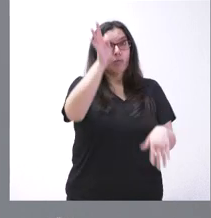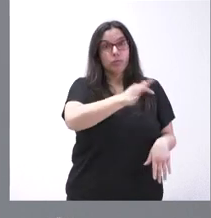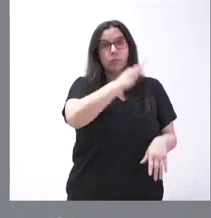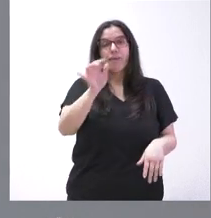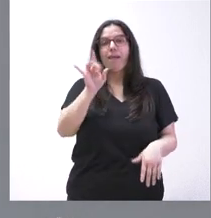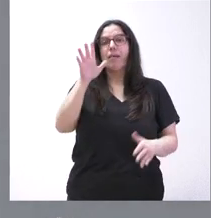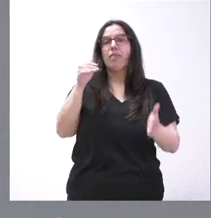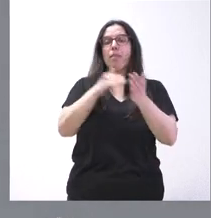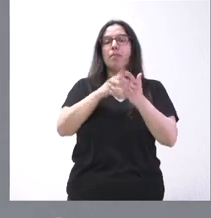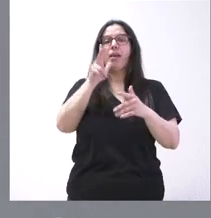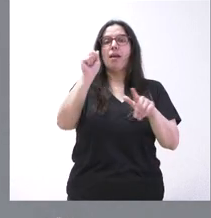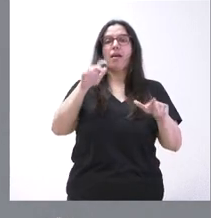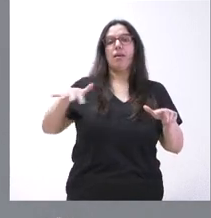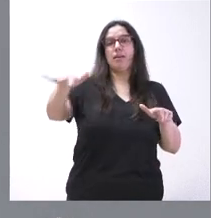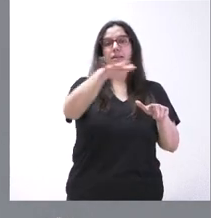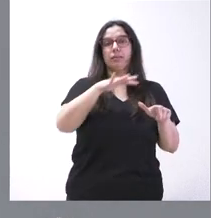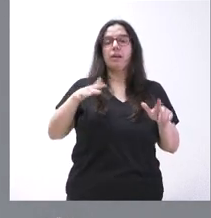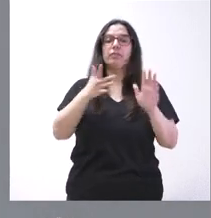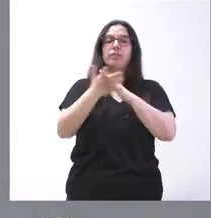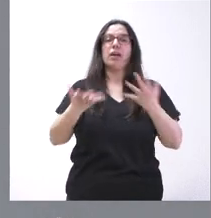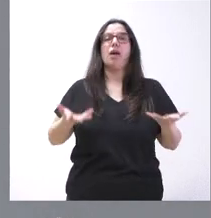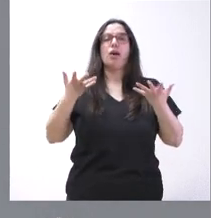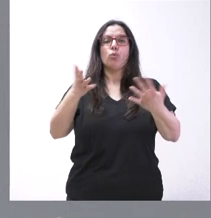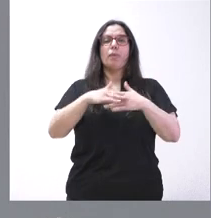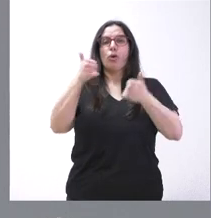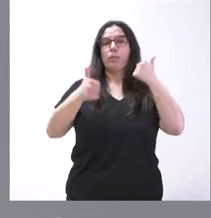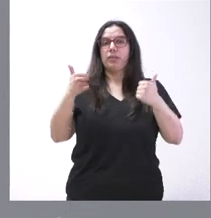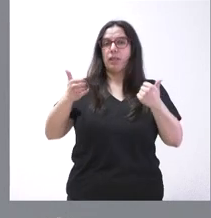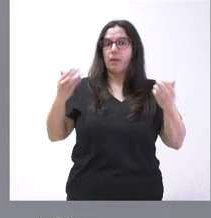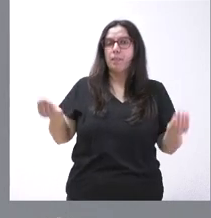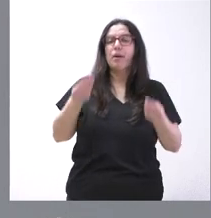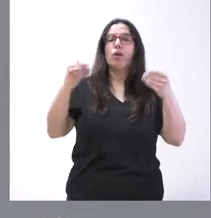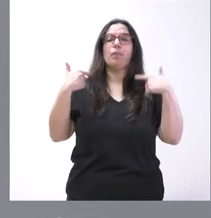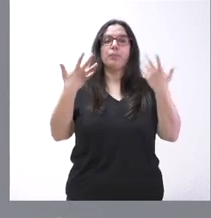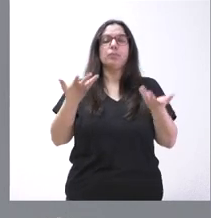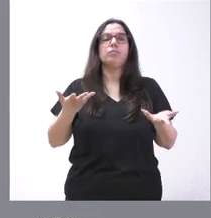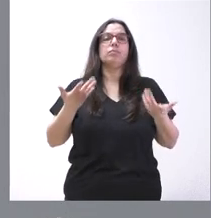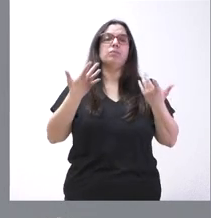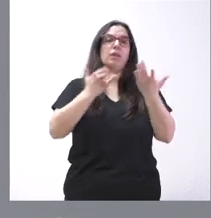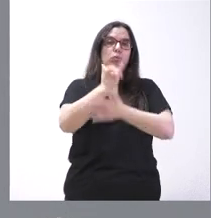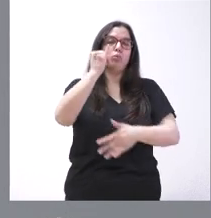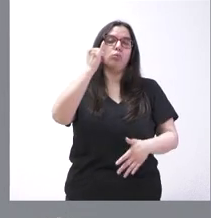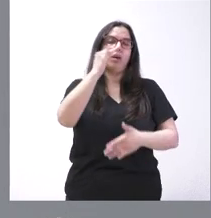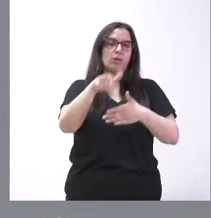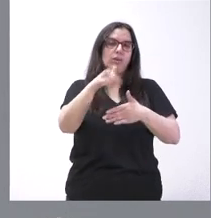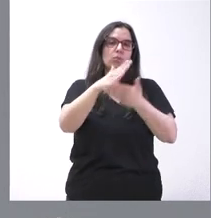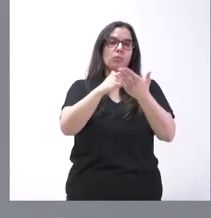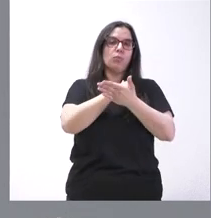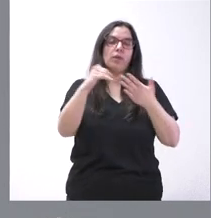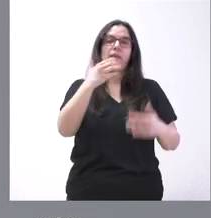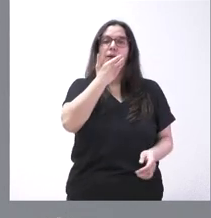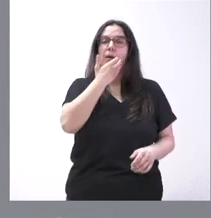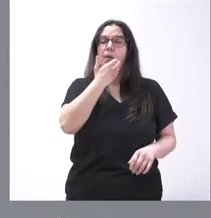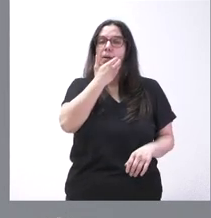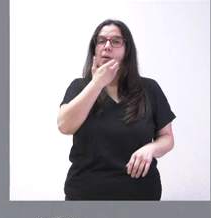estas provincias, que lo que ayuden, como les digo, es a mejorar la competitividad de la agricultura de nuestra comunidad autónoma, que esta